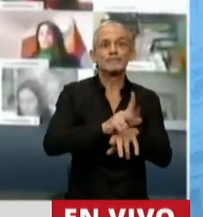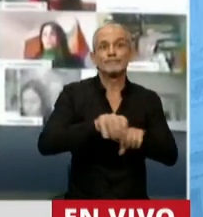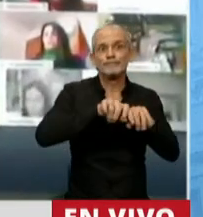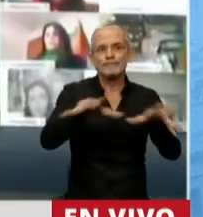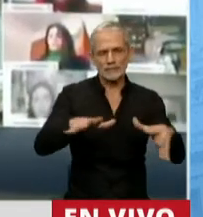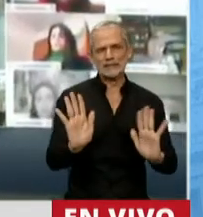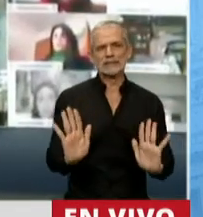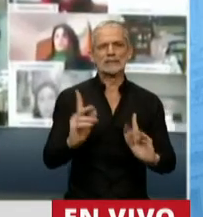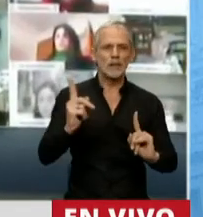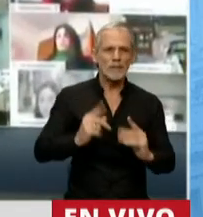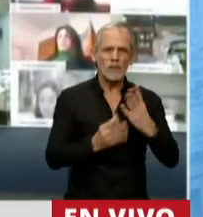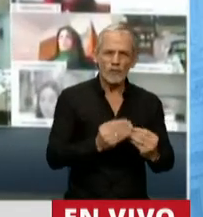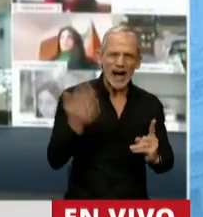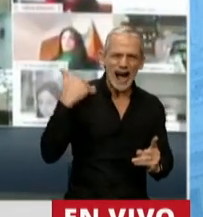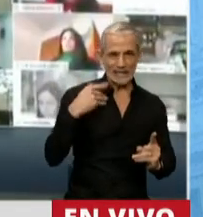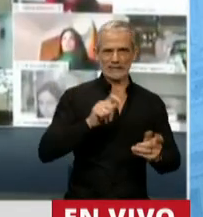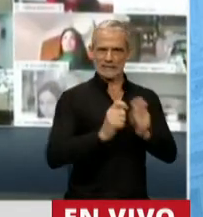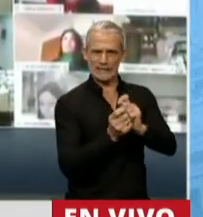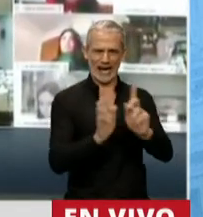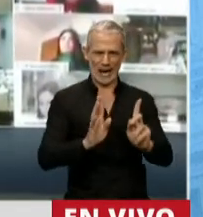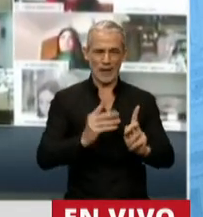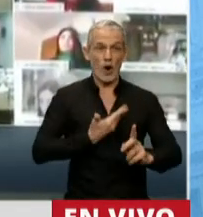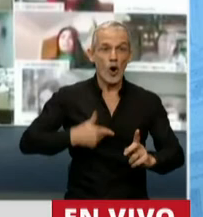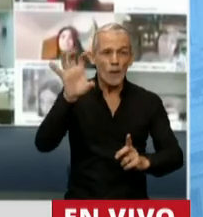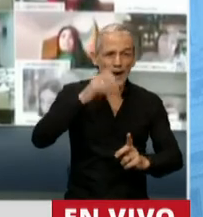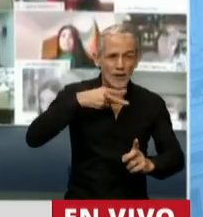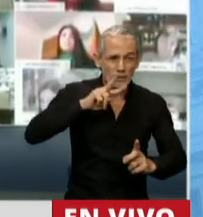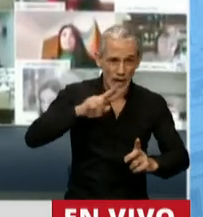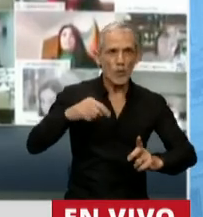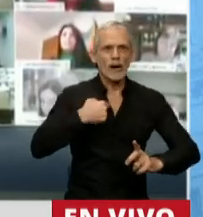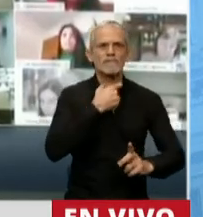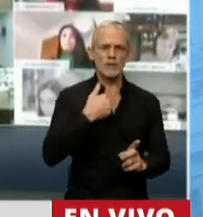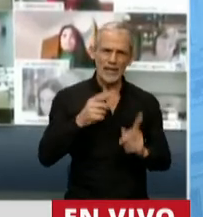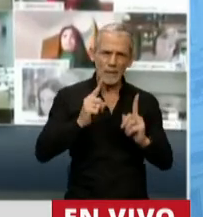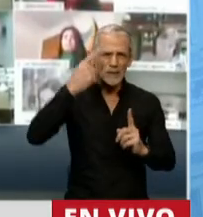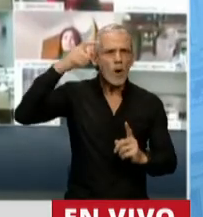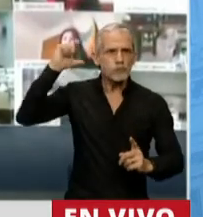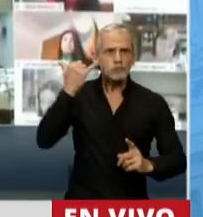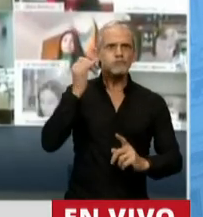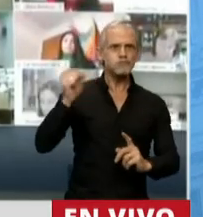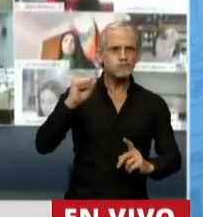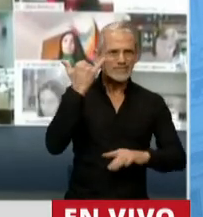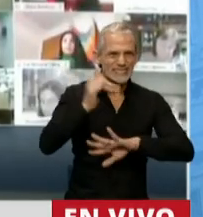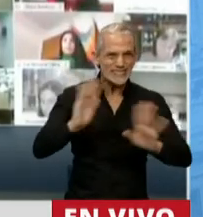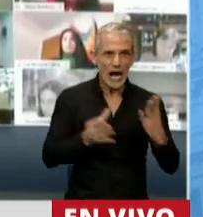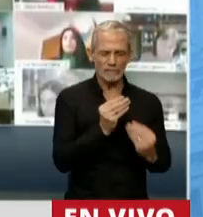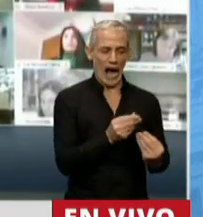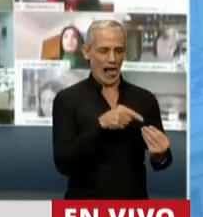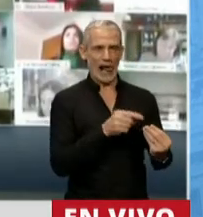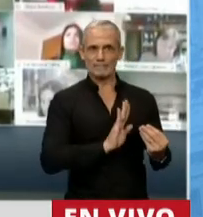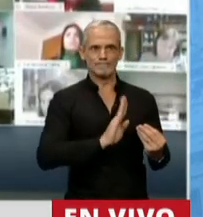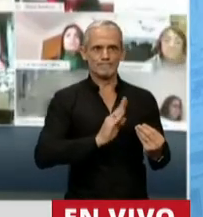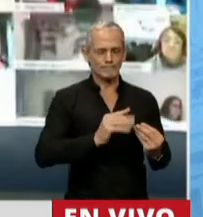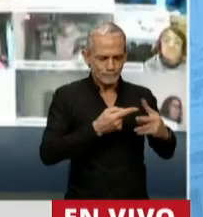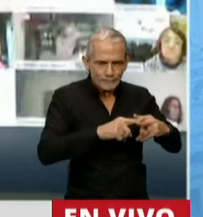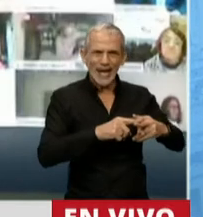corregir errores del pasado. Nuestro gobernador está empeñado en capitalizar esa experiencia y hacer de ellos herramientas